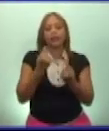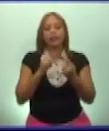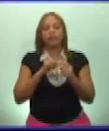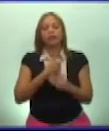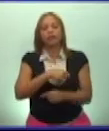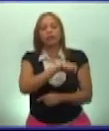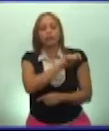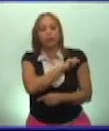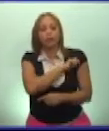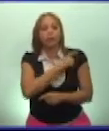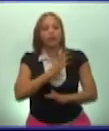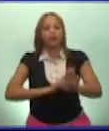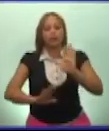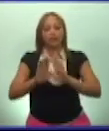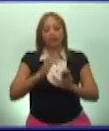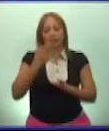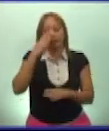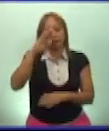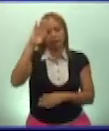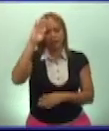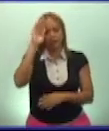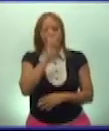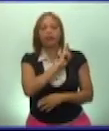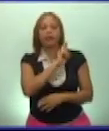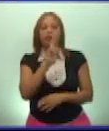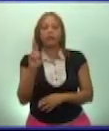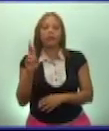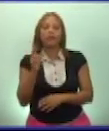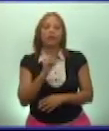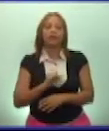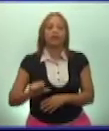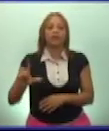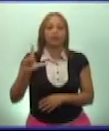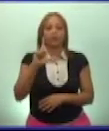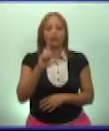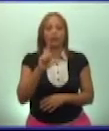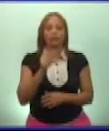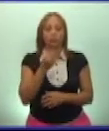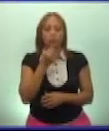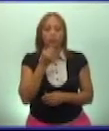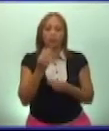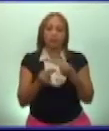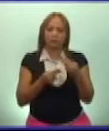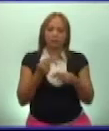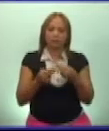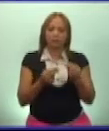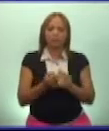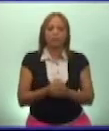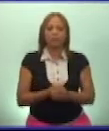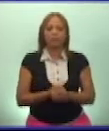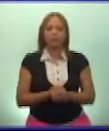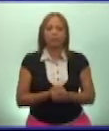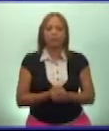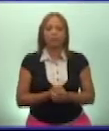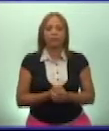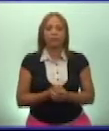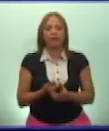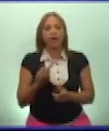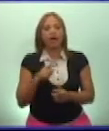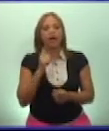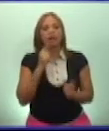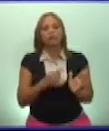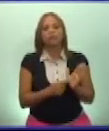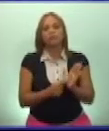es defender la patria, la revolución y el socialismo. Vamos a presentarle